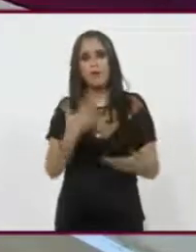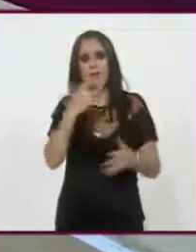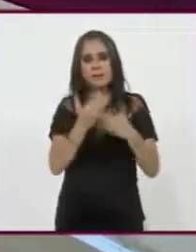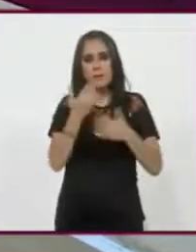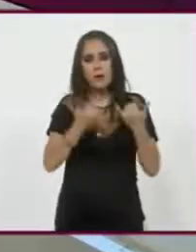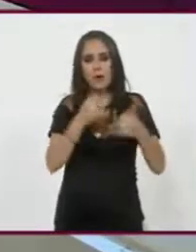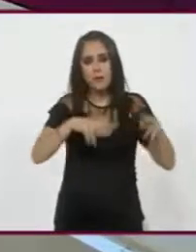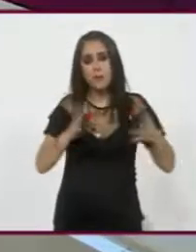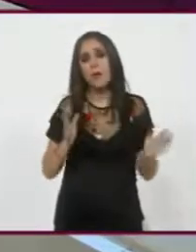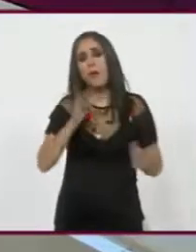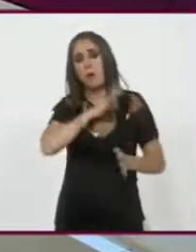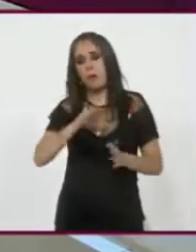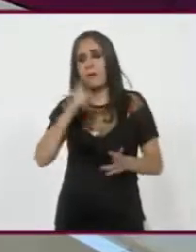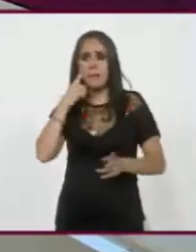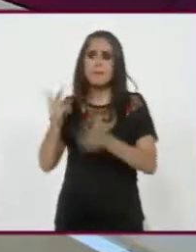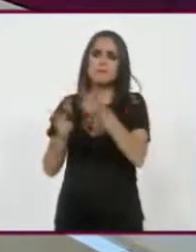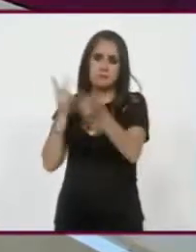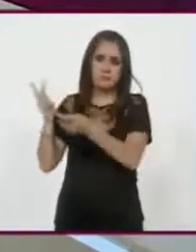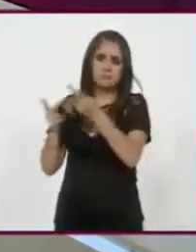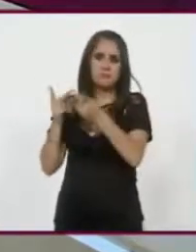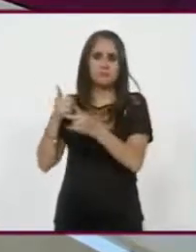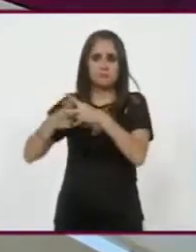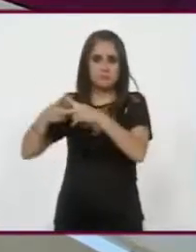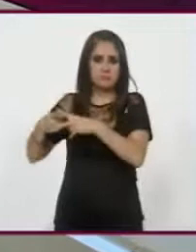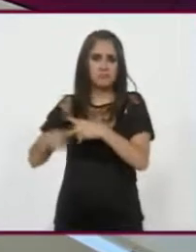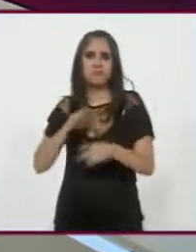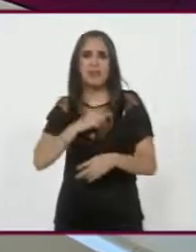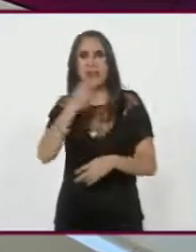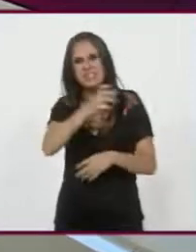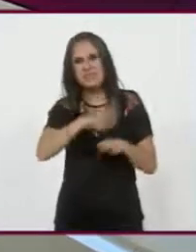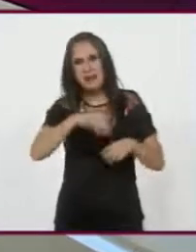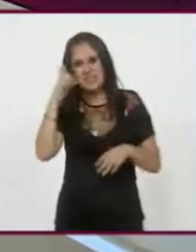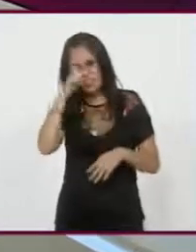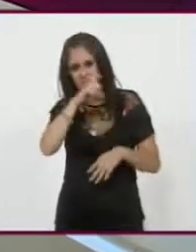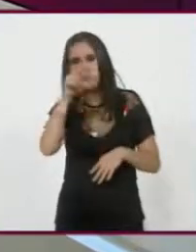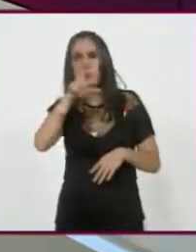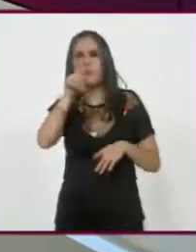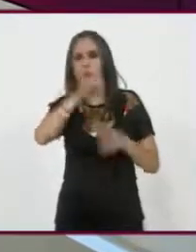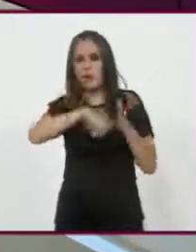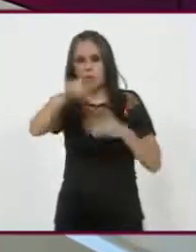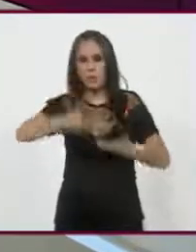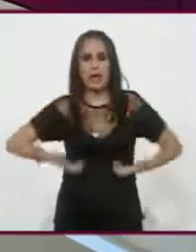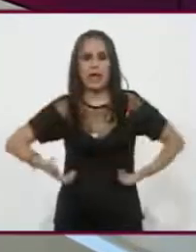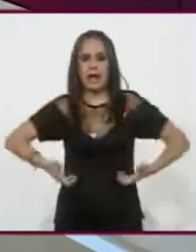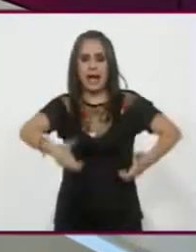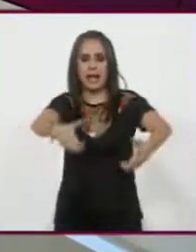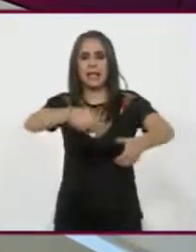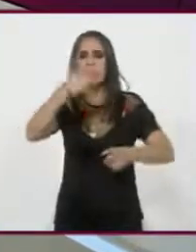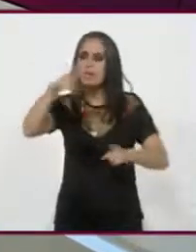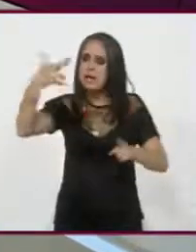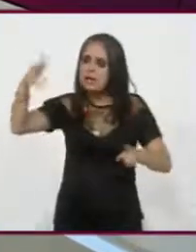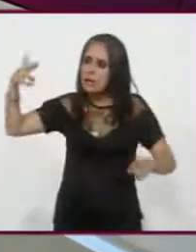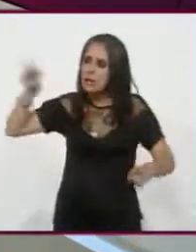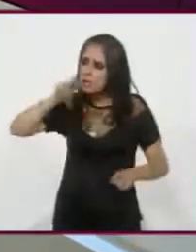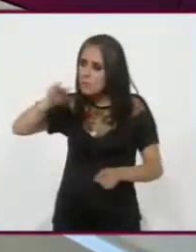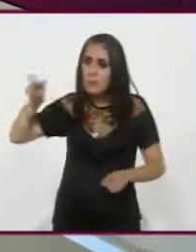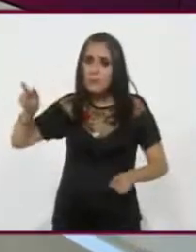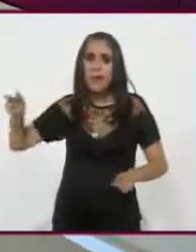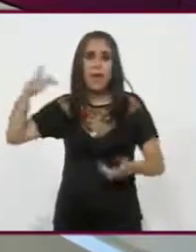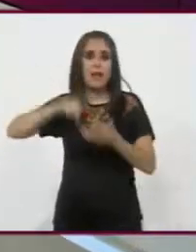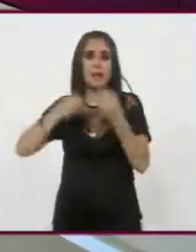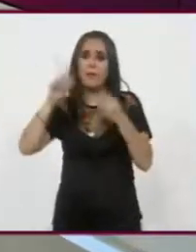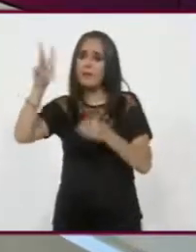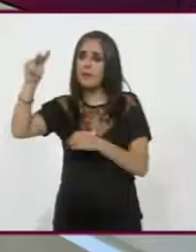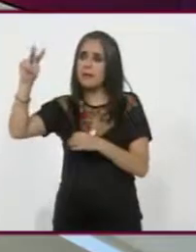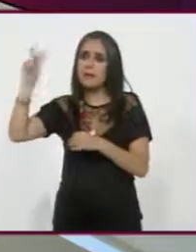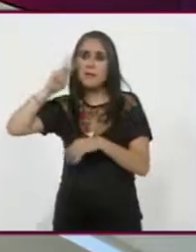medir. Sí. Por lo menos... Ese es más difícil porque... Si sales a la calle y pasas por zonas de restaurantes, pues... Dices,